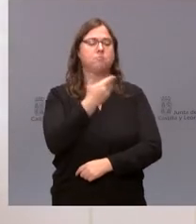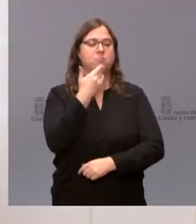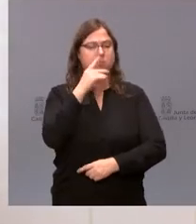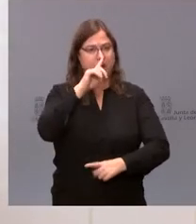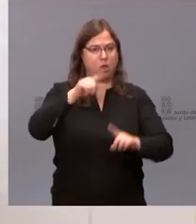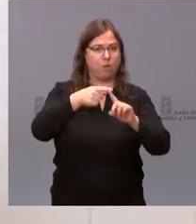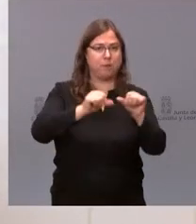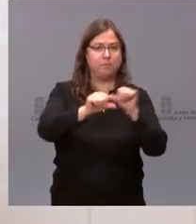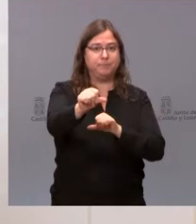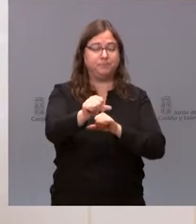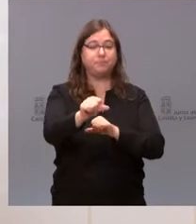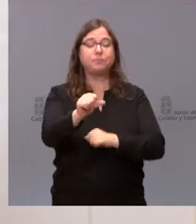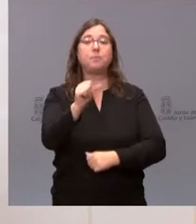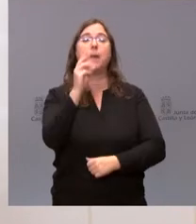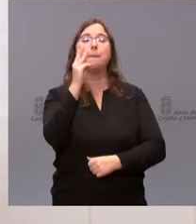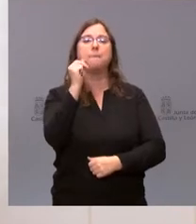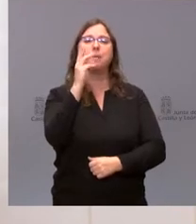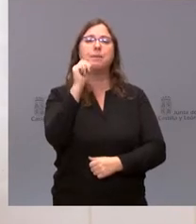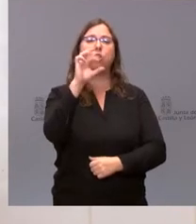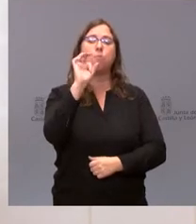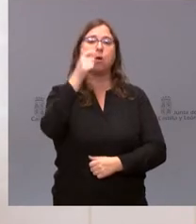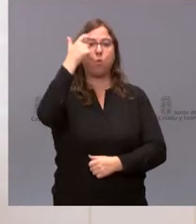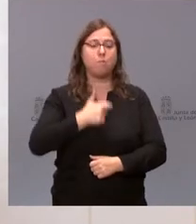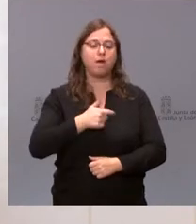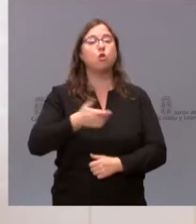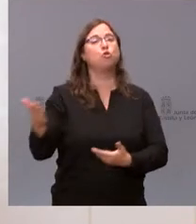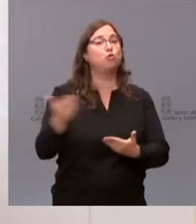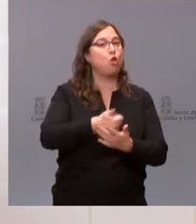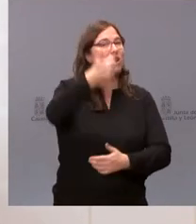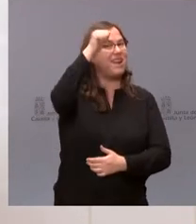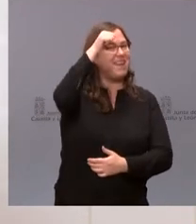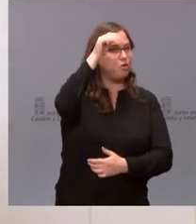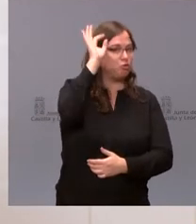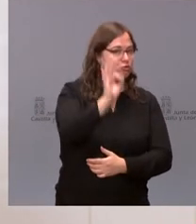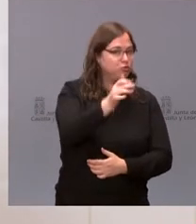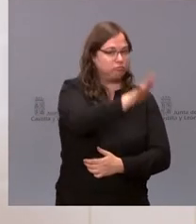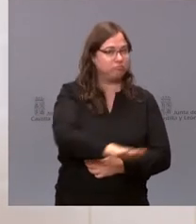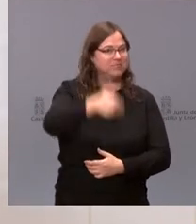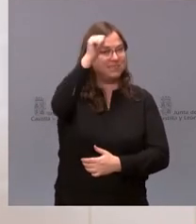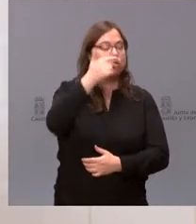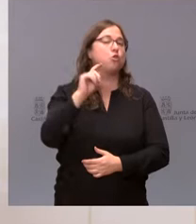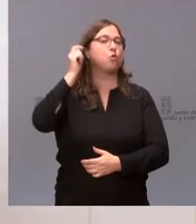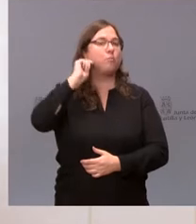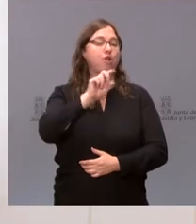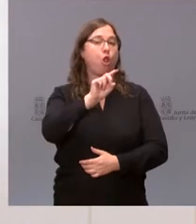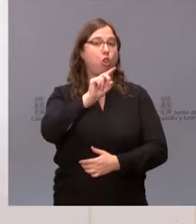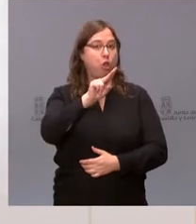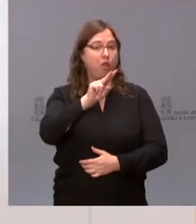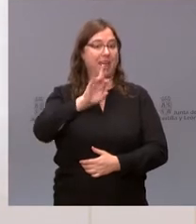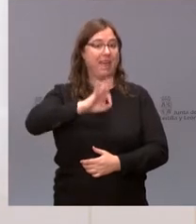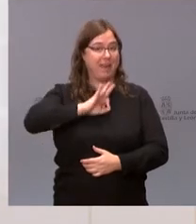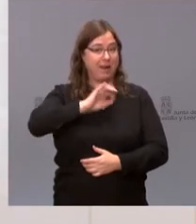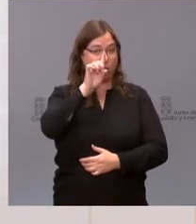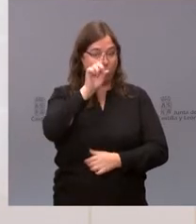del virus del papiloma humano a todos los niños varones que cumplan 12 años a partir del 1 de enero